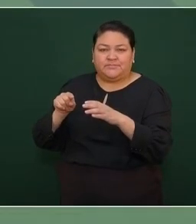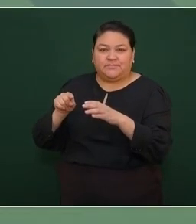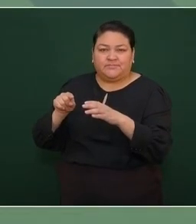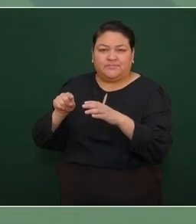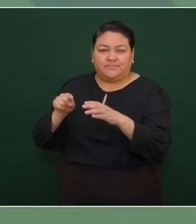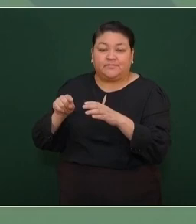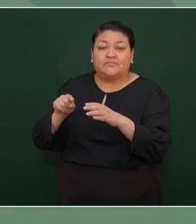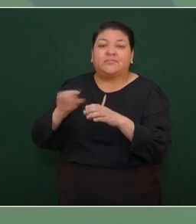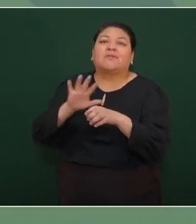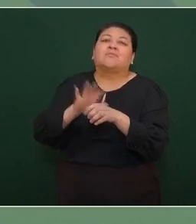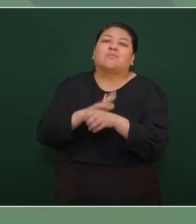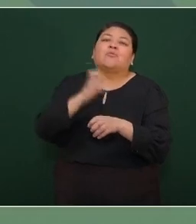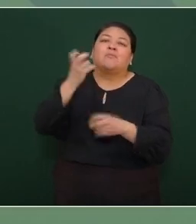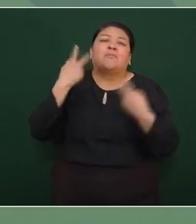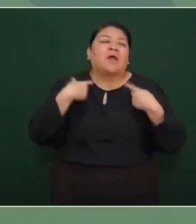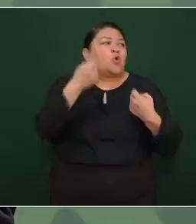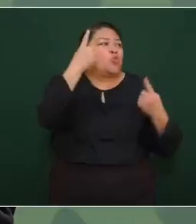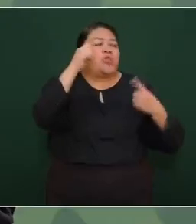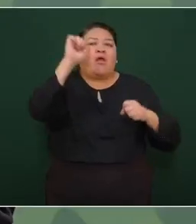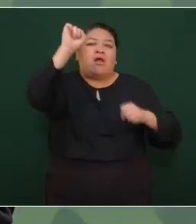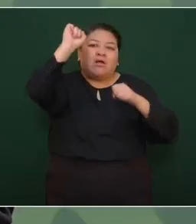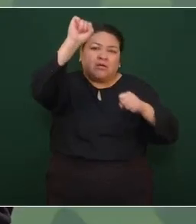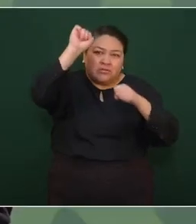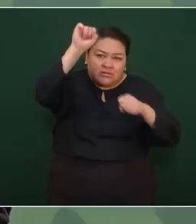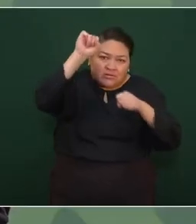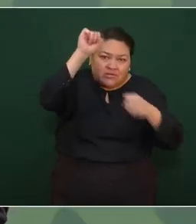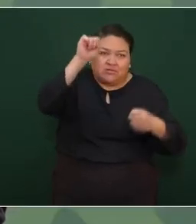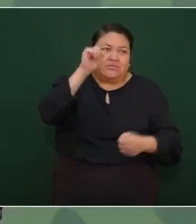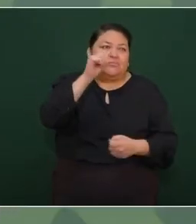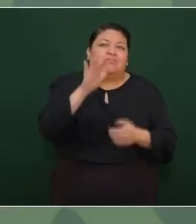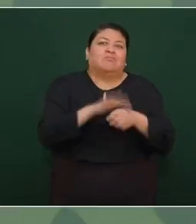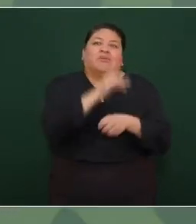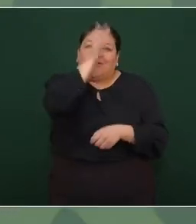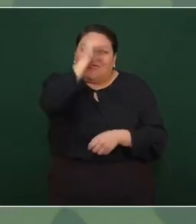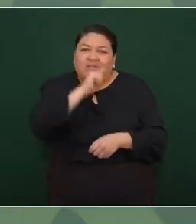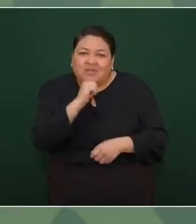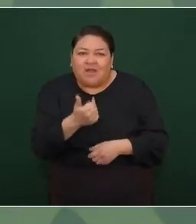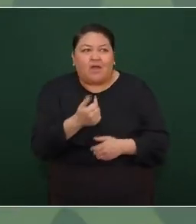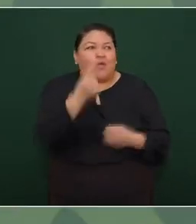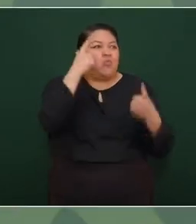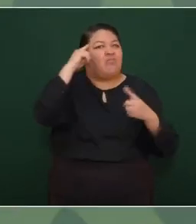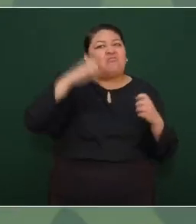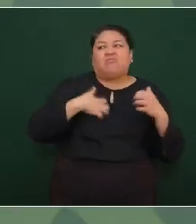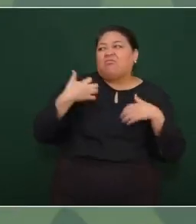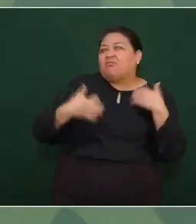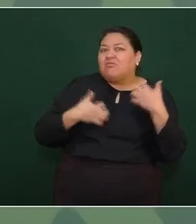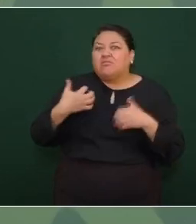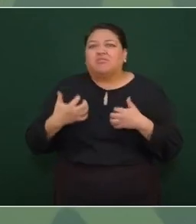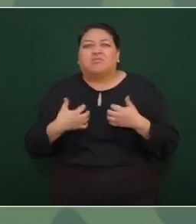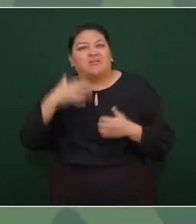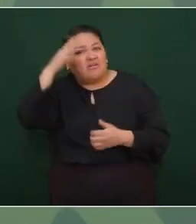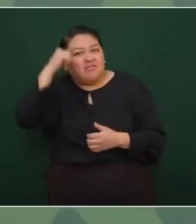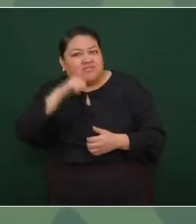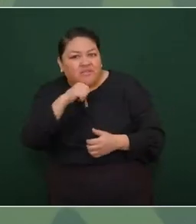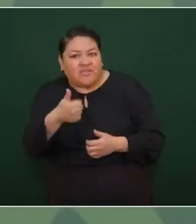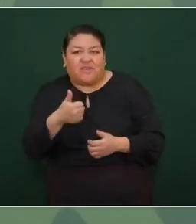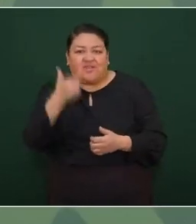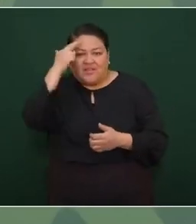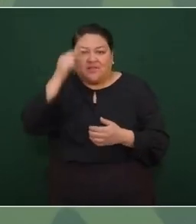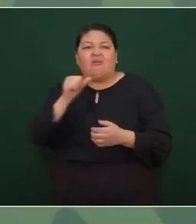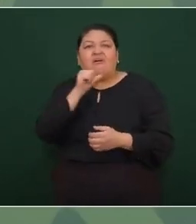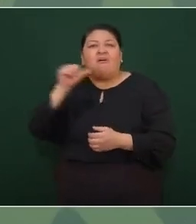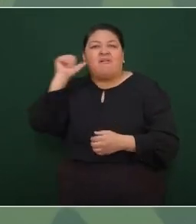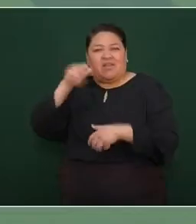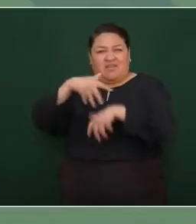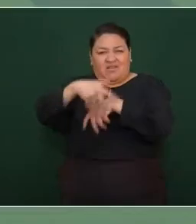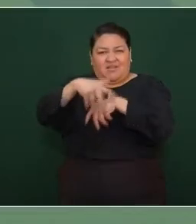son las protestas, los enojos, como la manifestación de